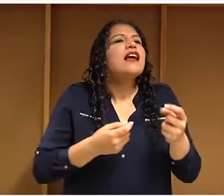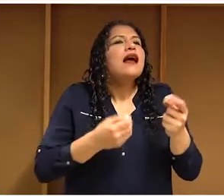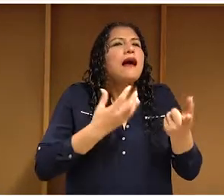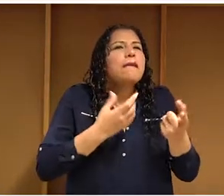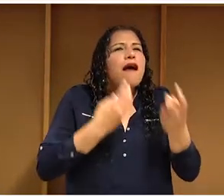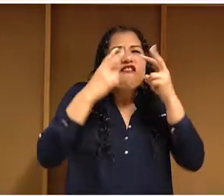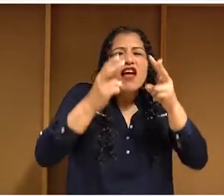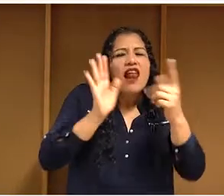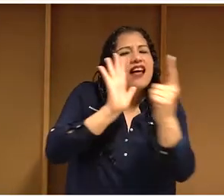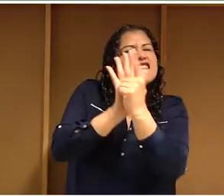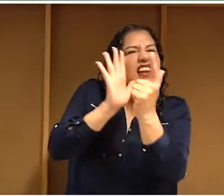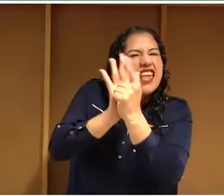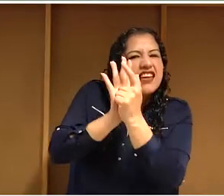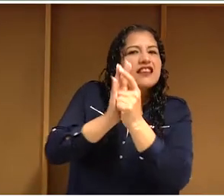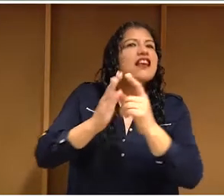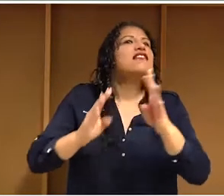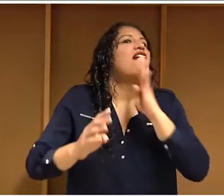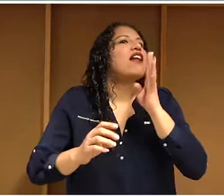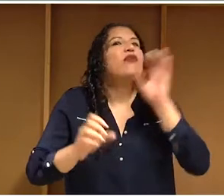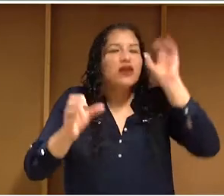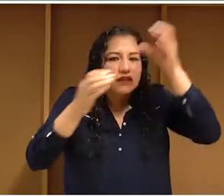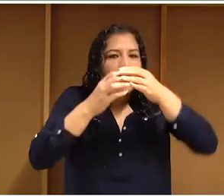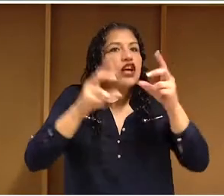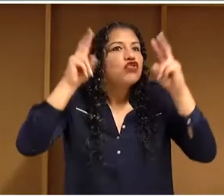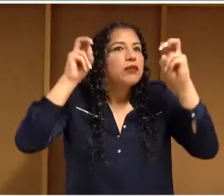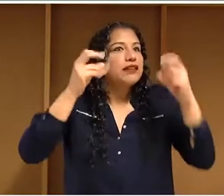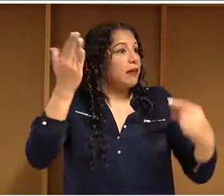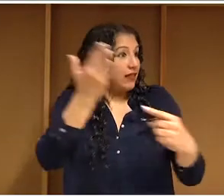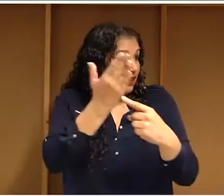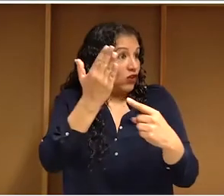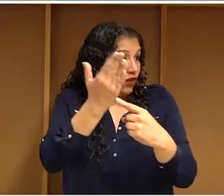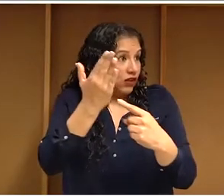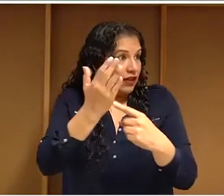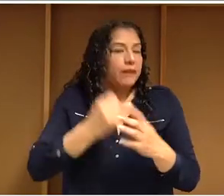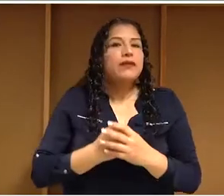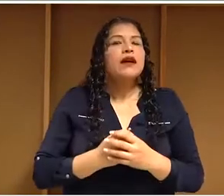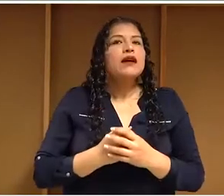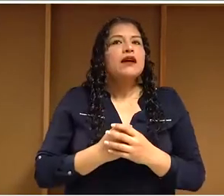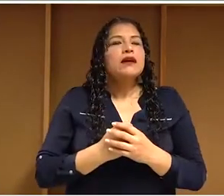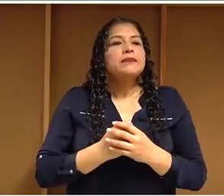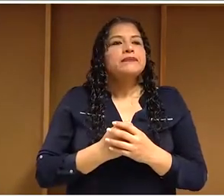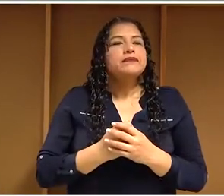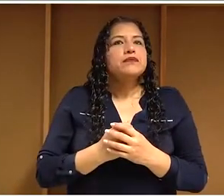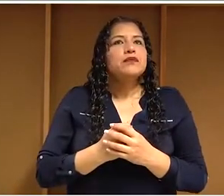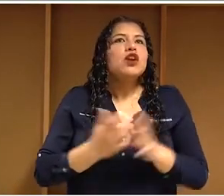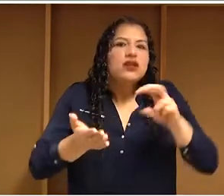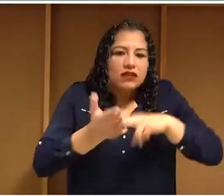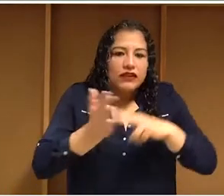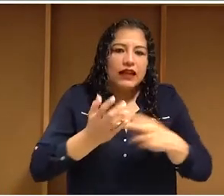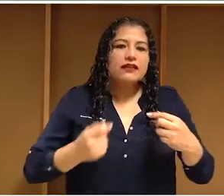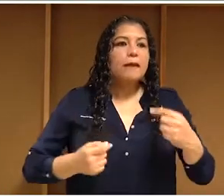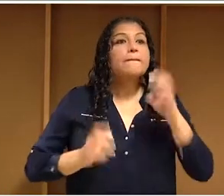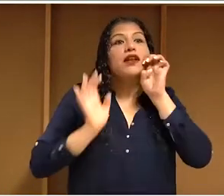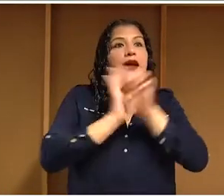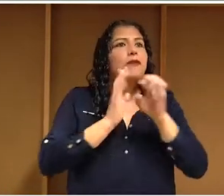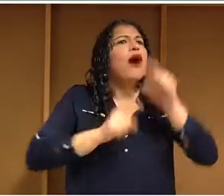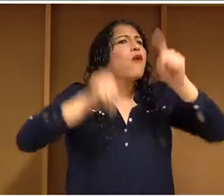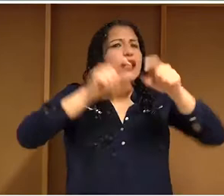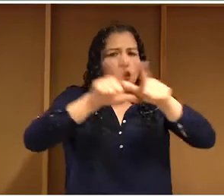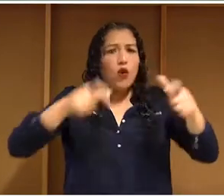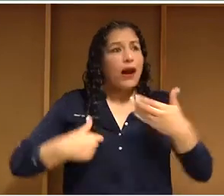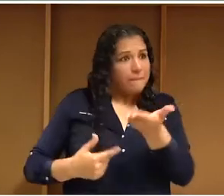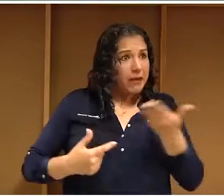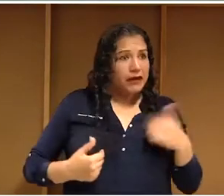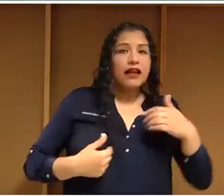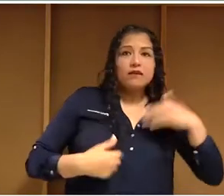discutiendo, las normas, las decisiones que se están tomando sobre tecnología. Hacemos activismo, lo que significa que venimos a sitios como este, vamos a dar charlas en